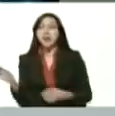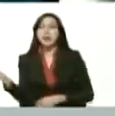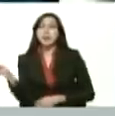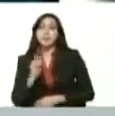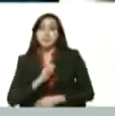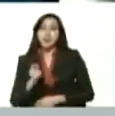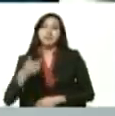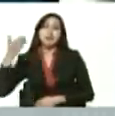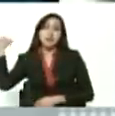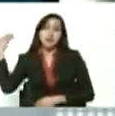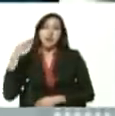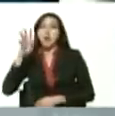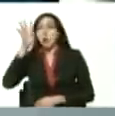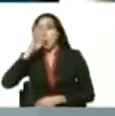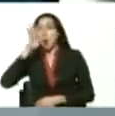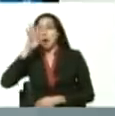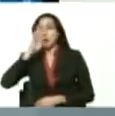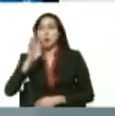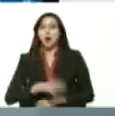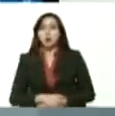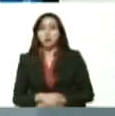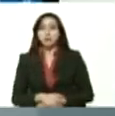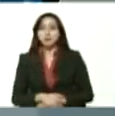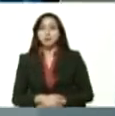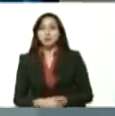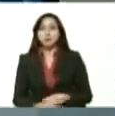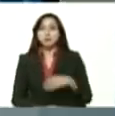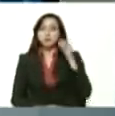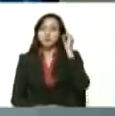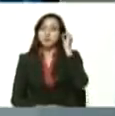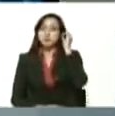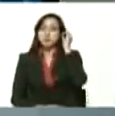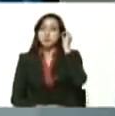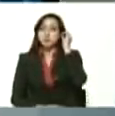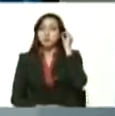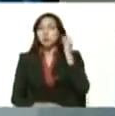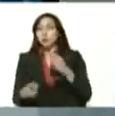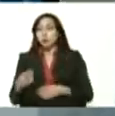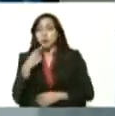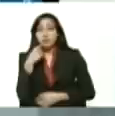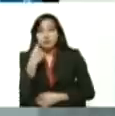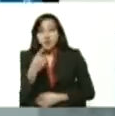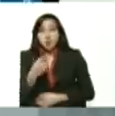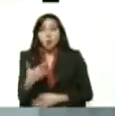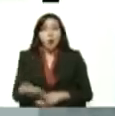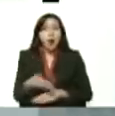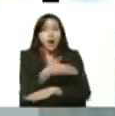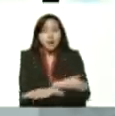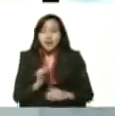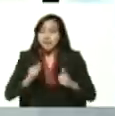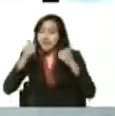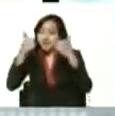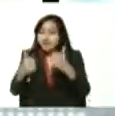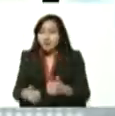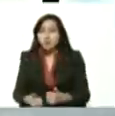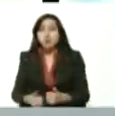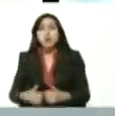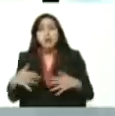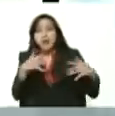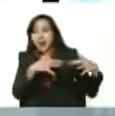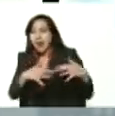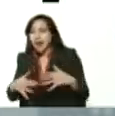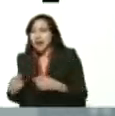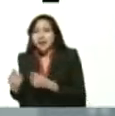sino de hace cuatro años, cuando, como usted bien lo indicó, empezamos la guerra contra el